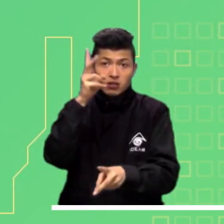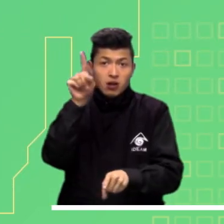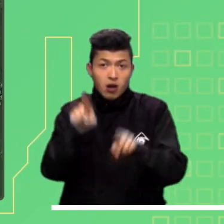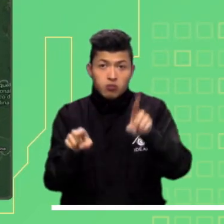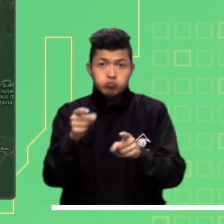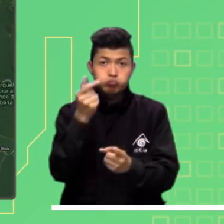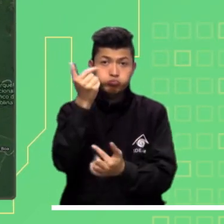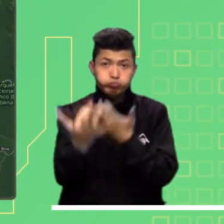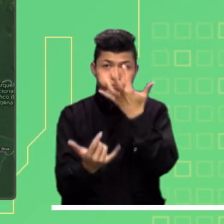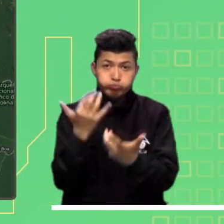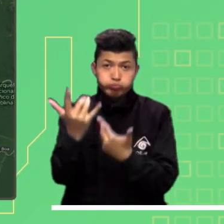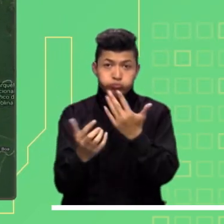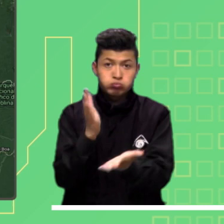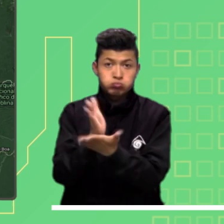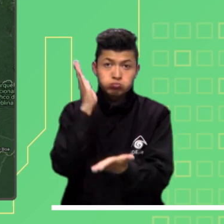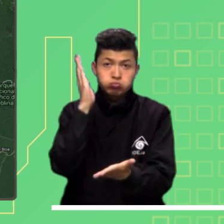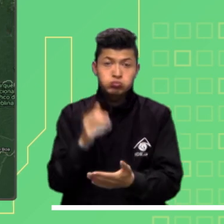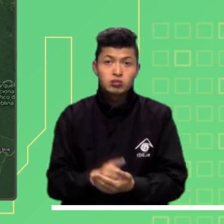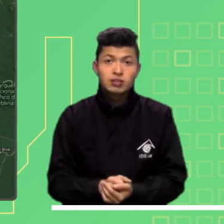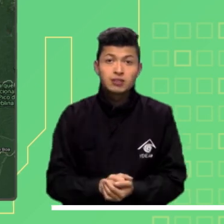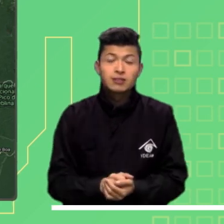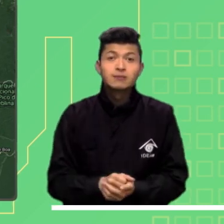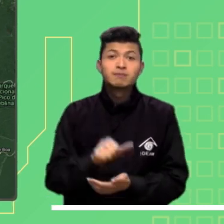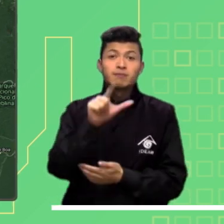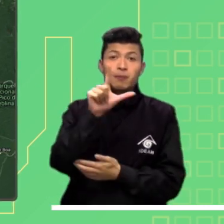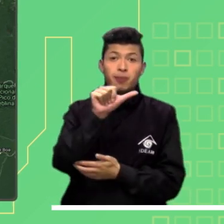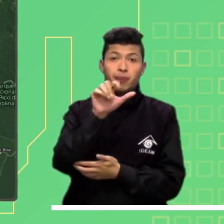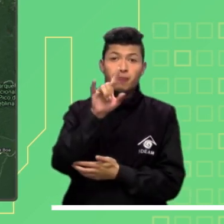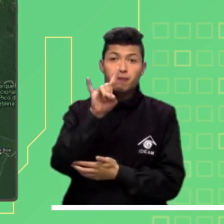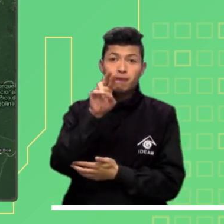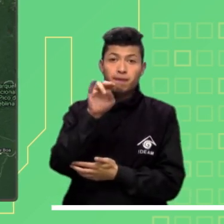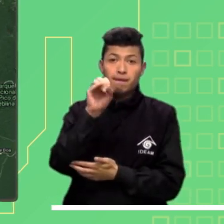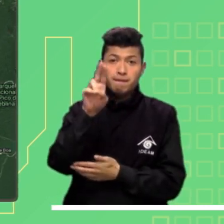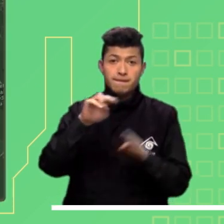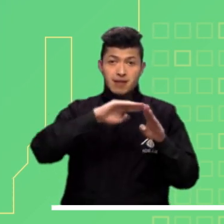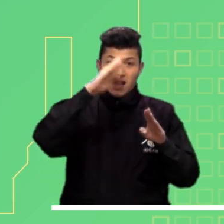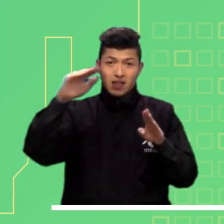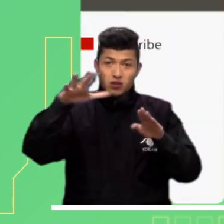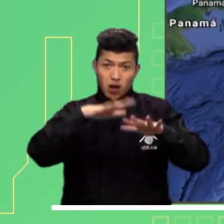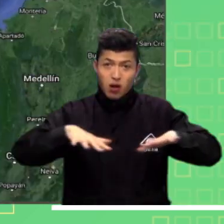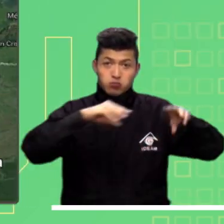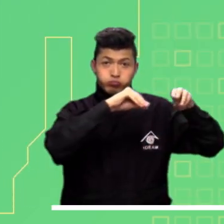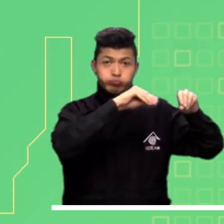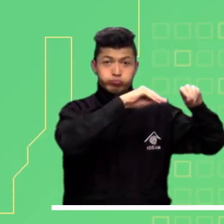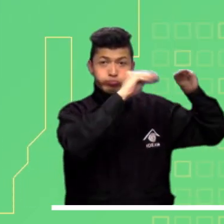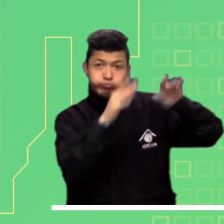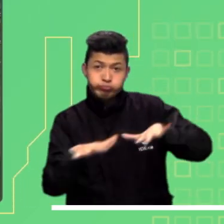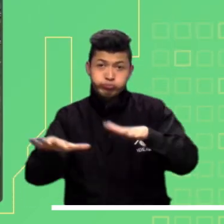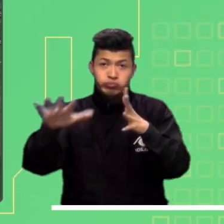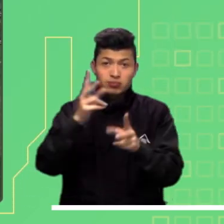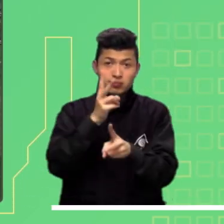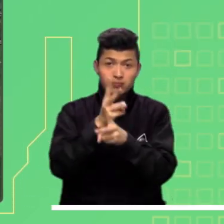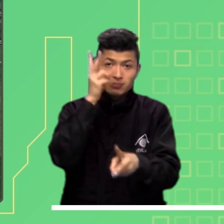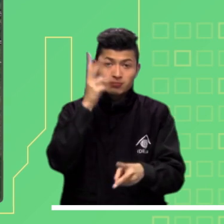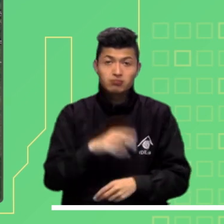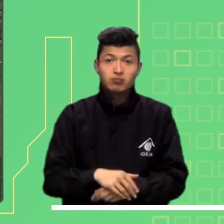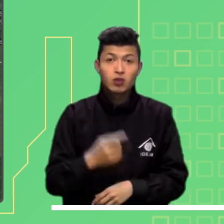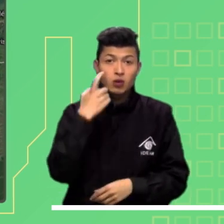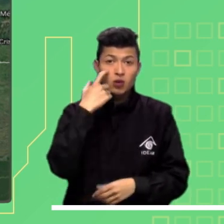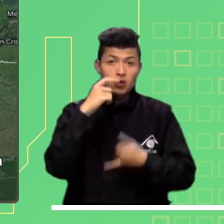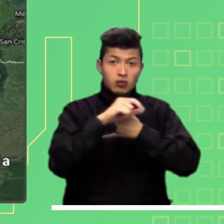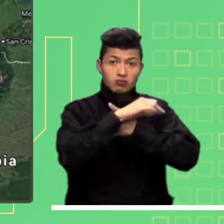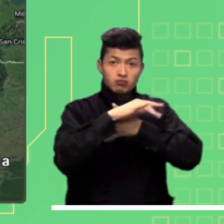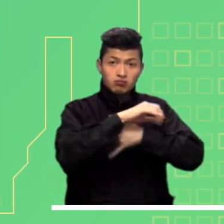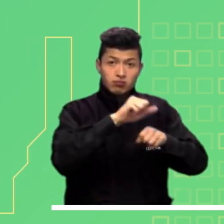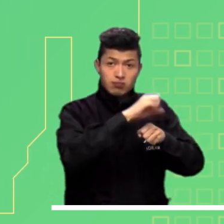probabilidad de ocurrencia de incendios. En la Unión Antioquia hay alta posibilidad de ocurrencia de deslizamientos. Atención al oleaje y